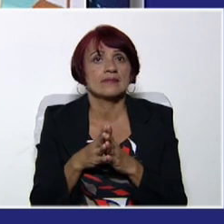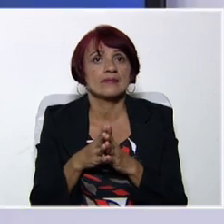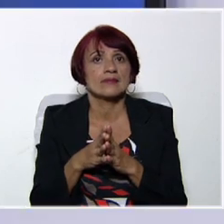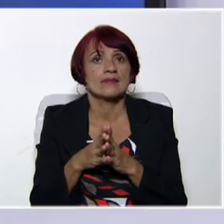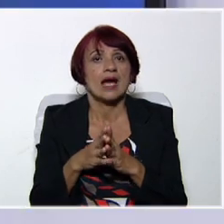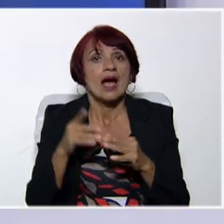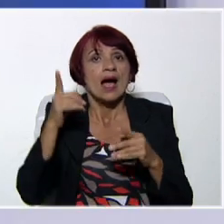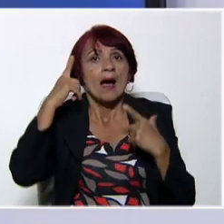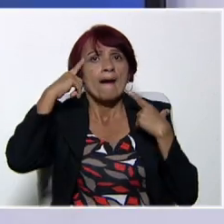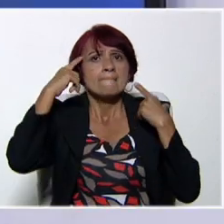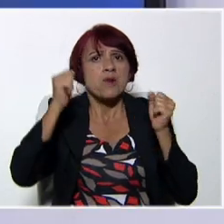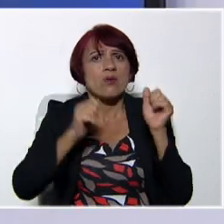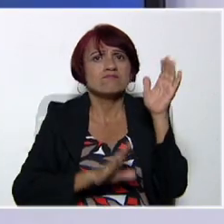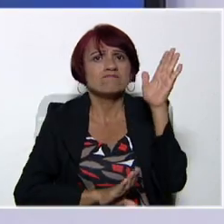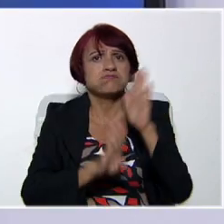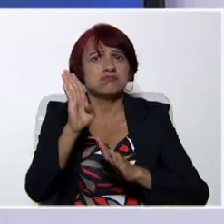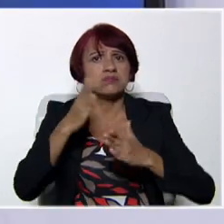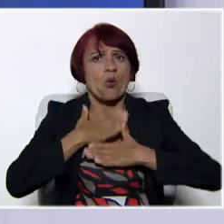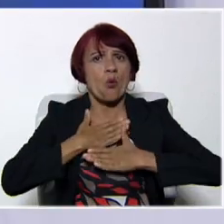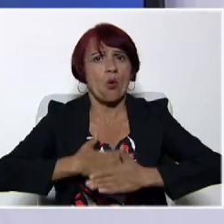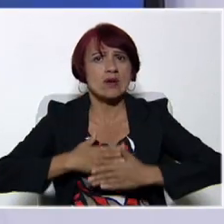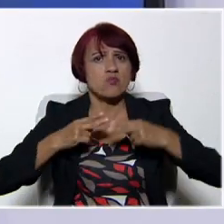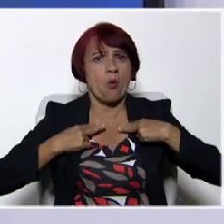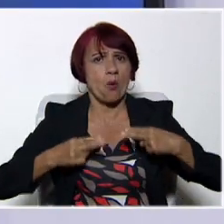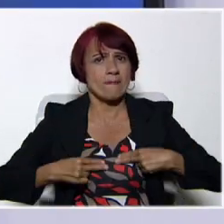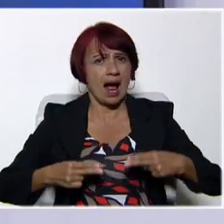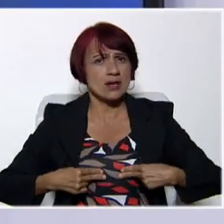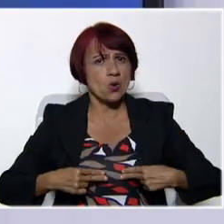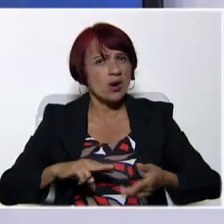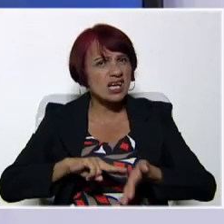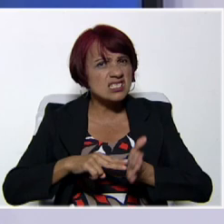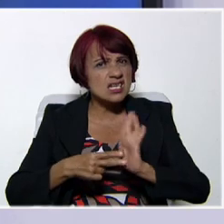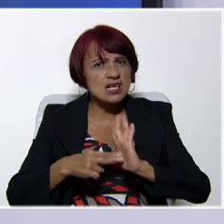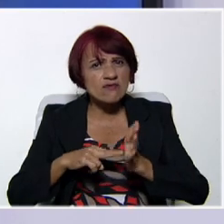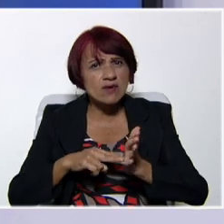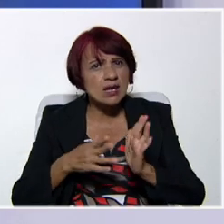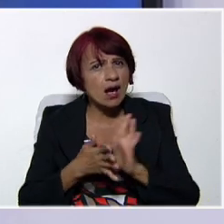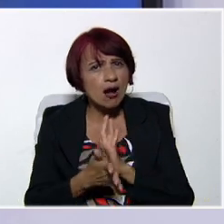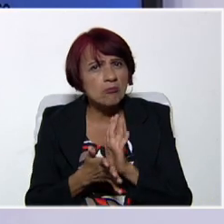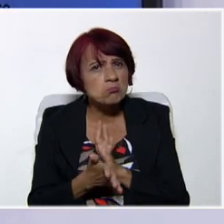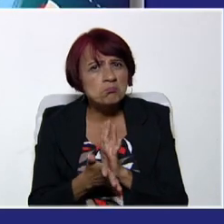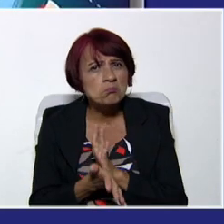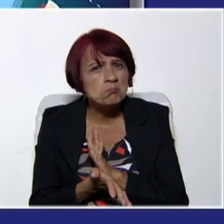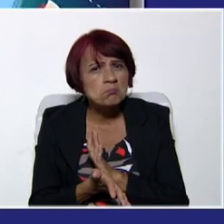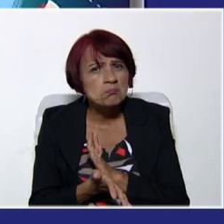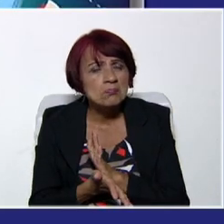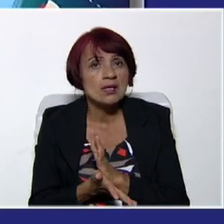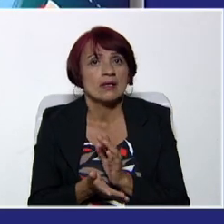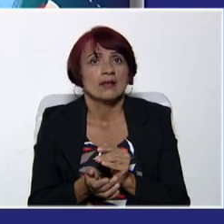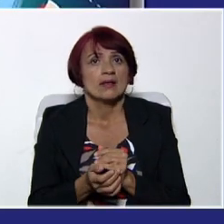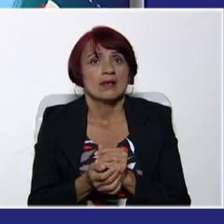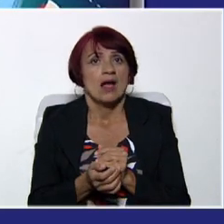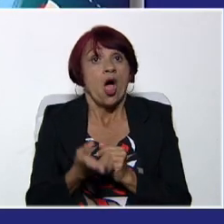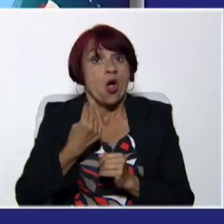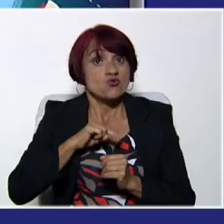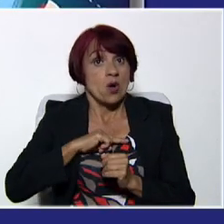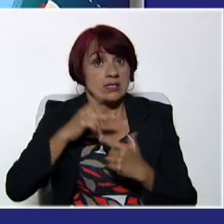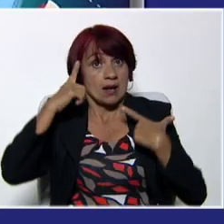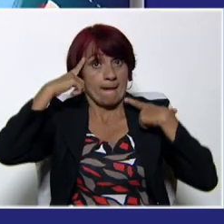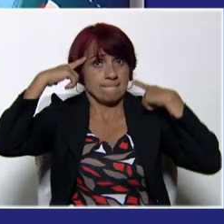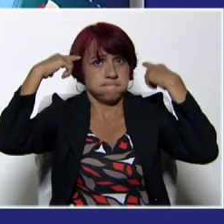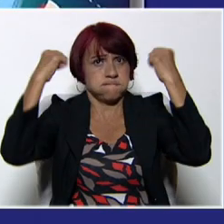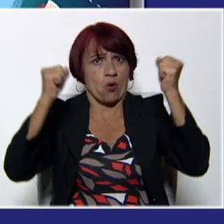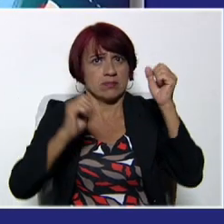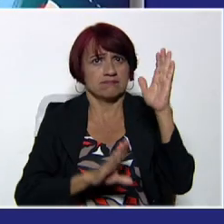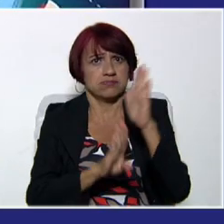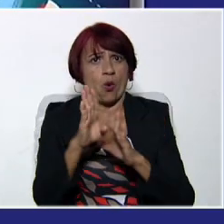Las potencialidades del cuerpo humano. ¿Qué serán las potencialidades del cuerpo humano? Nuestras potencialidades